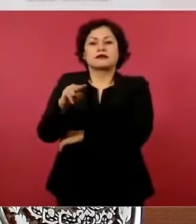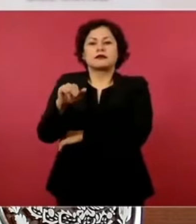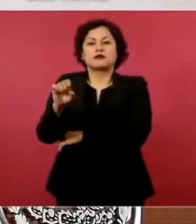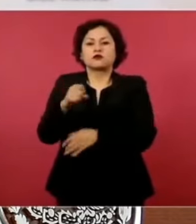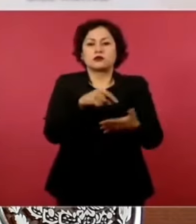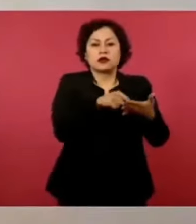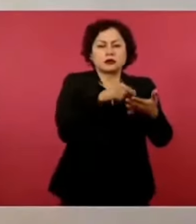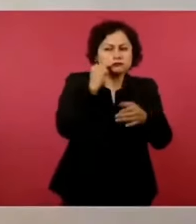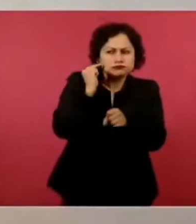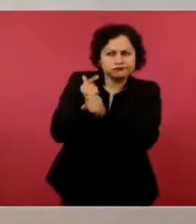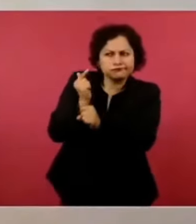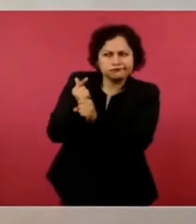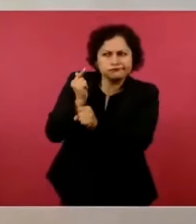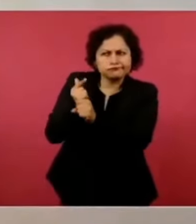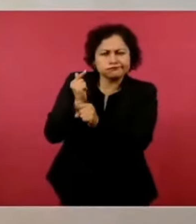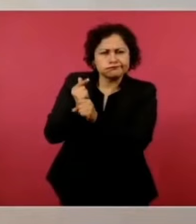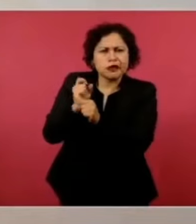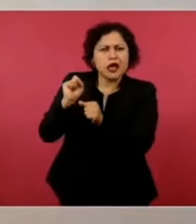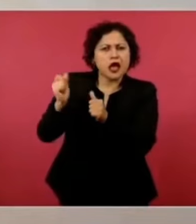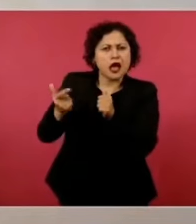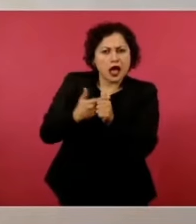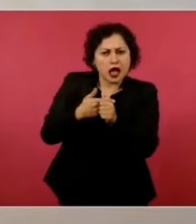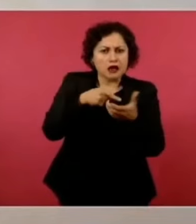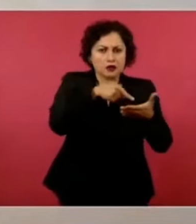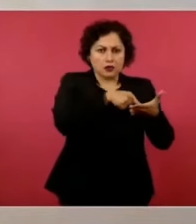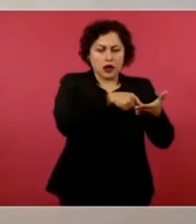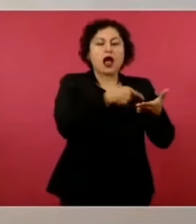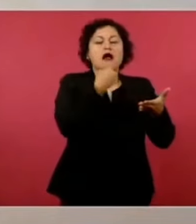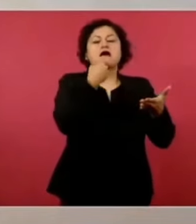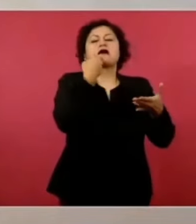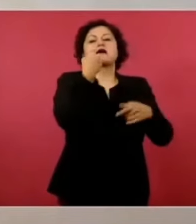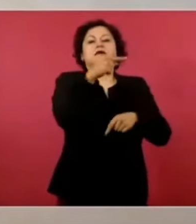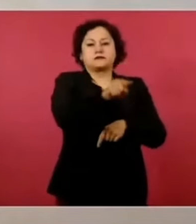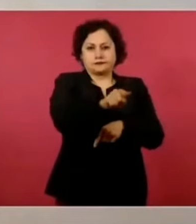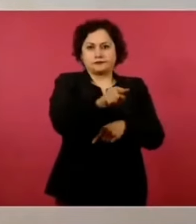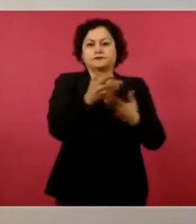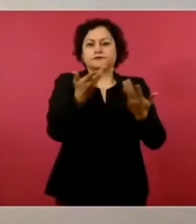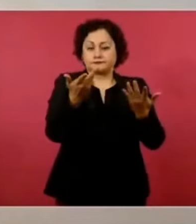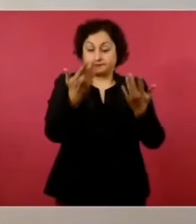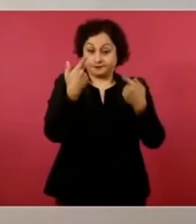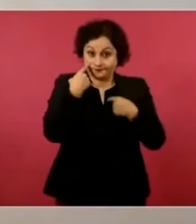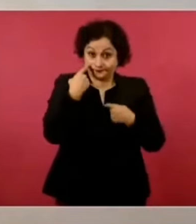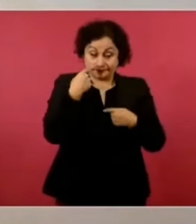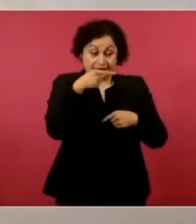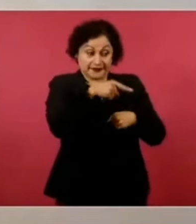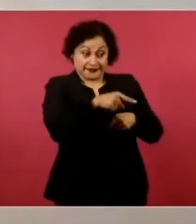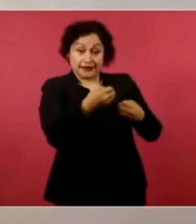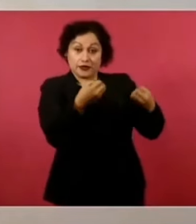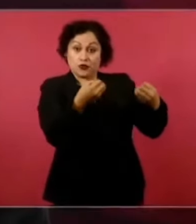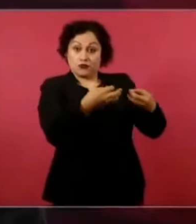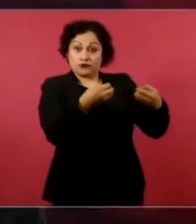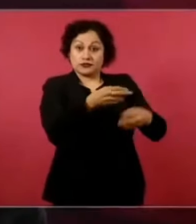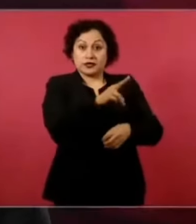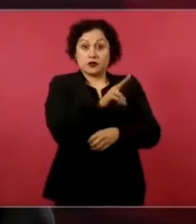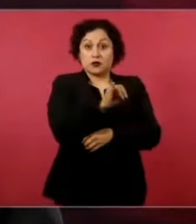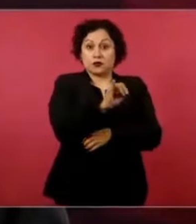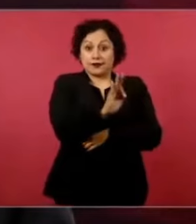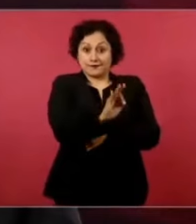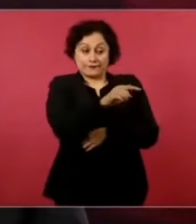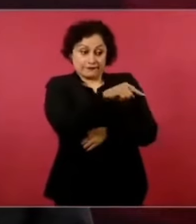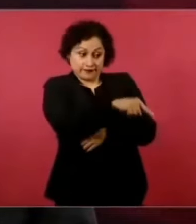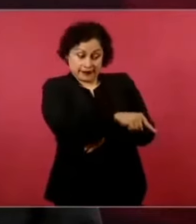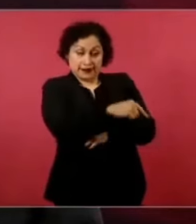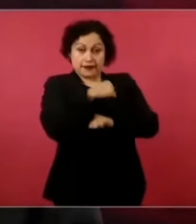De las actividades administrativas que lleva a cabo la Unidad de Inteligencia Financiera, ninguna